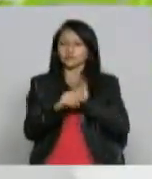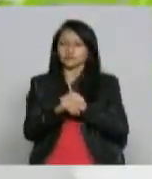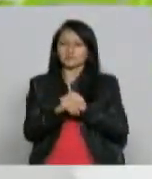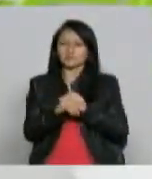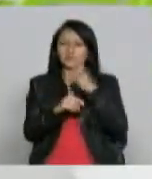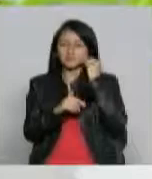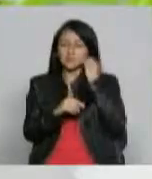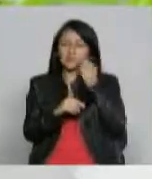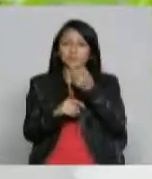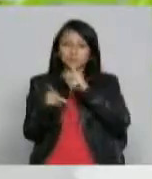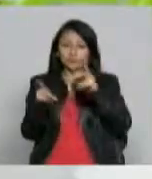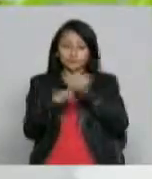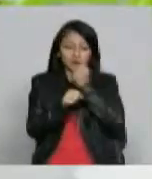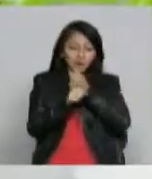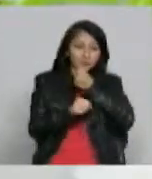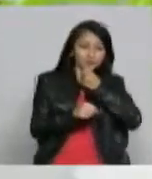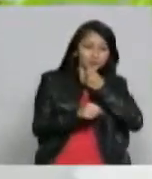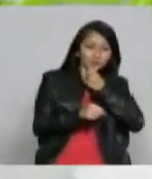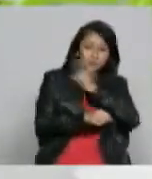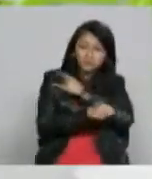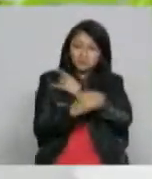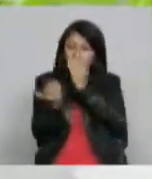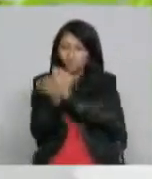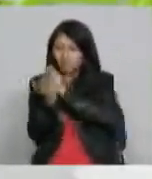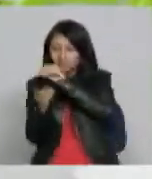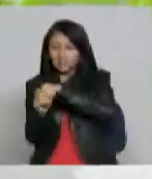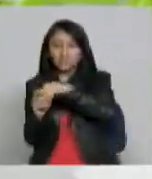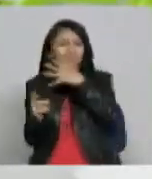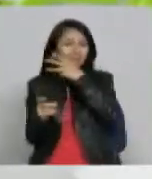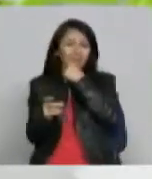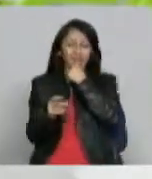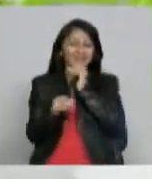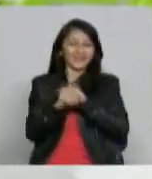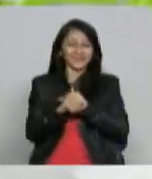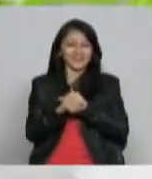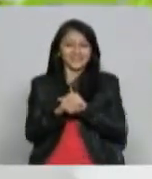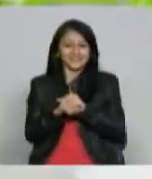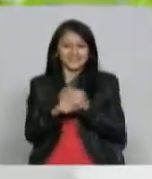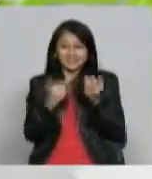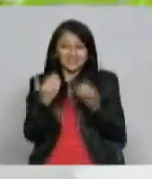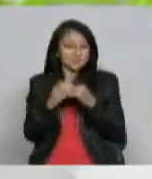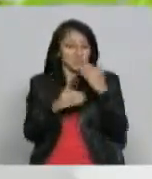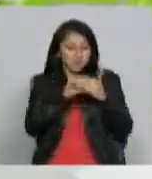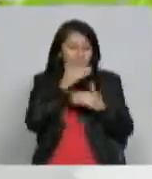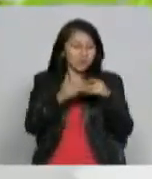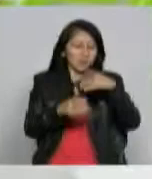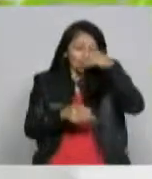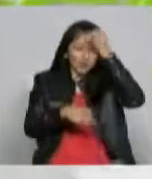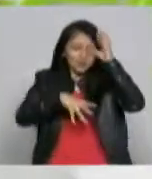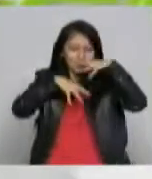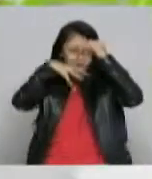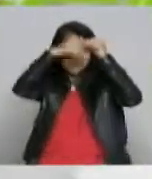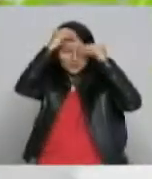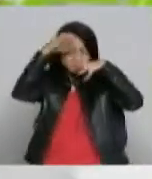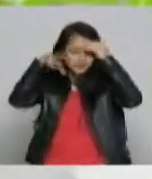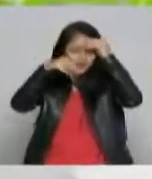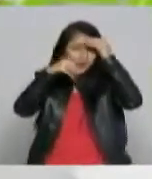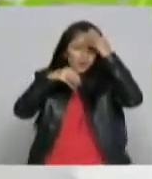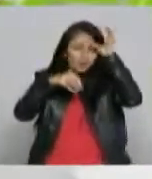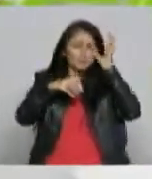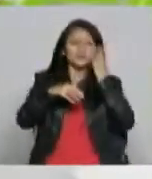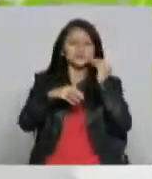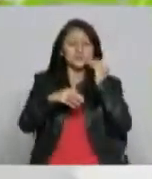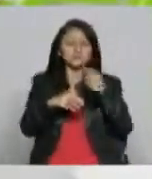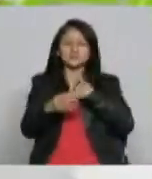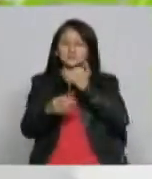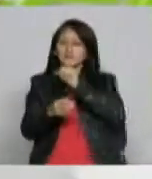existían universidades especialistas especializadas en la parte de comunicación social y periodismo cierto fueron periodistas que se hicieron